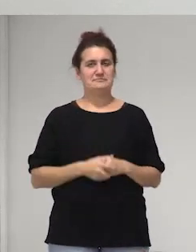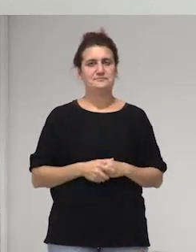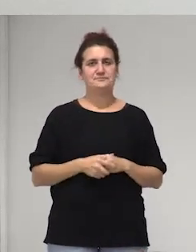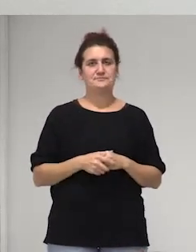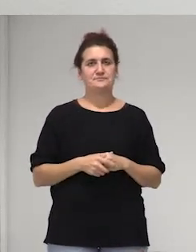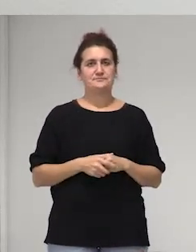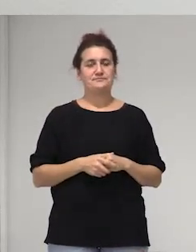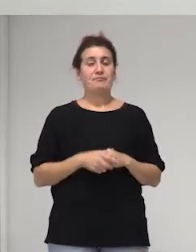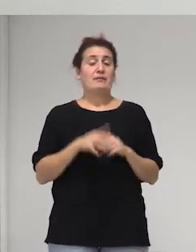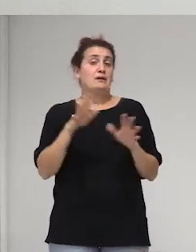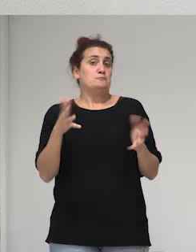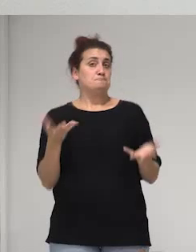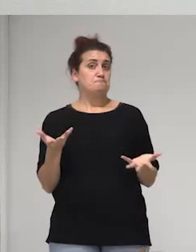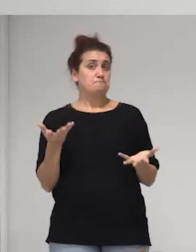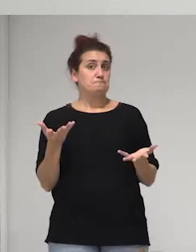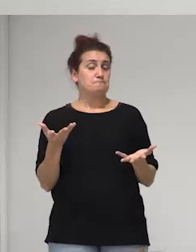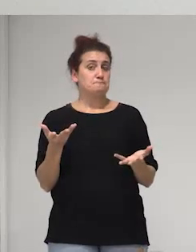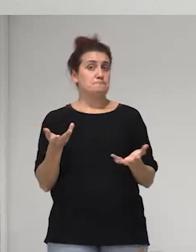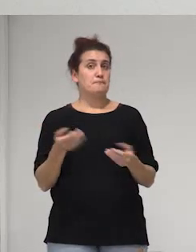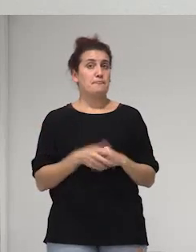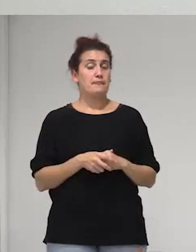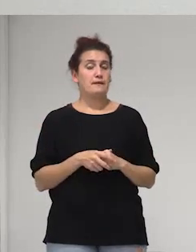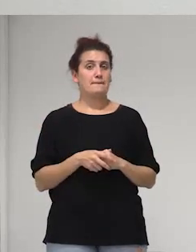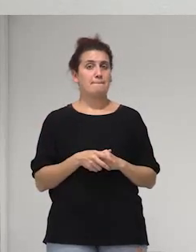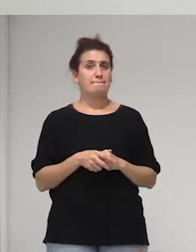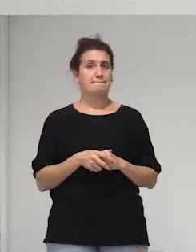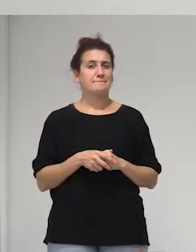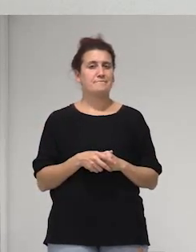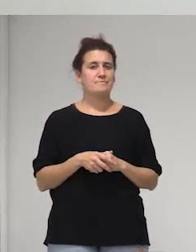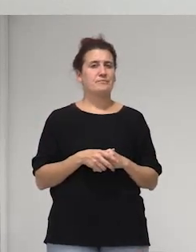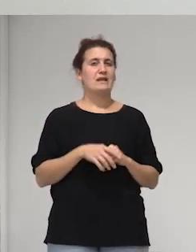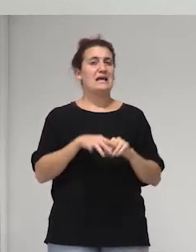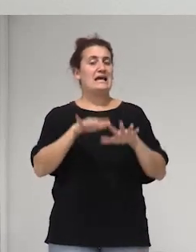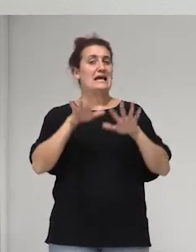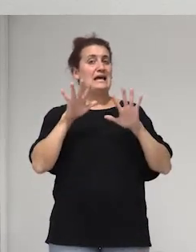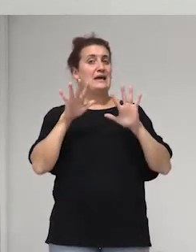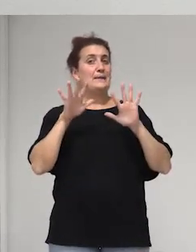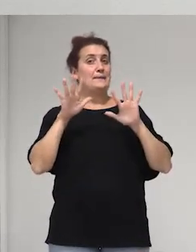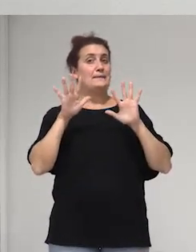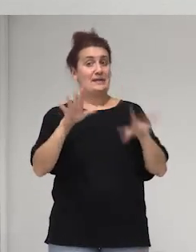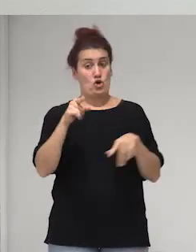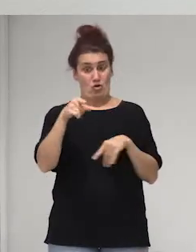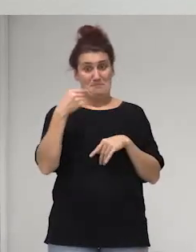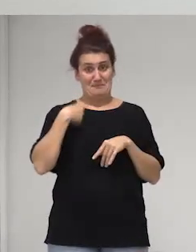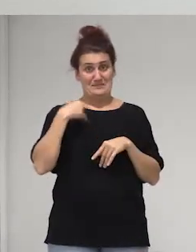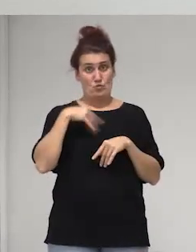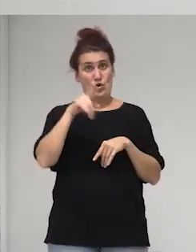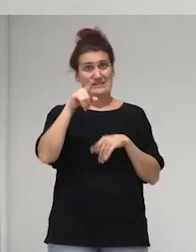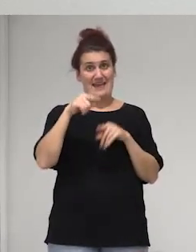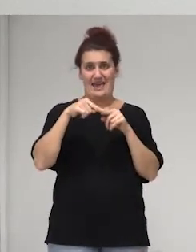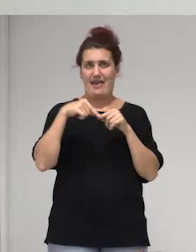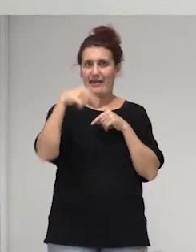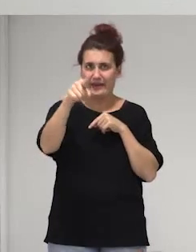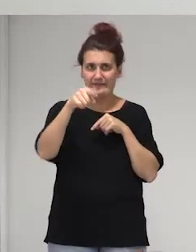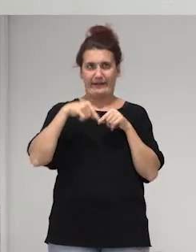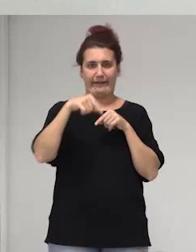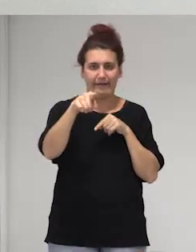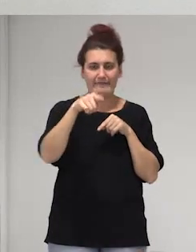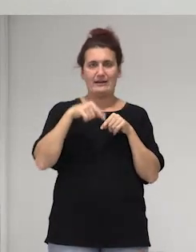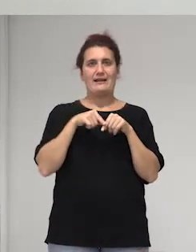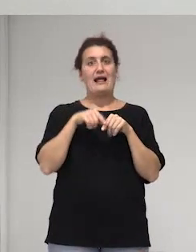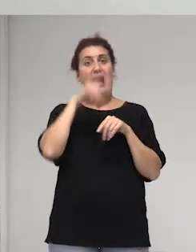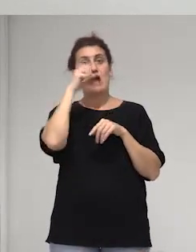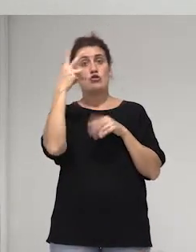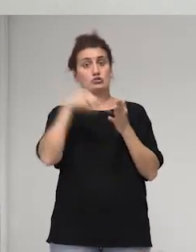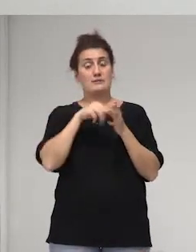y bueno pero bueno en ese en ese ir y venir pues en el 2008 conocimos a la red